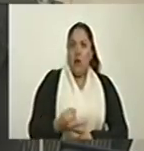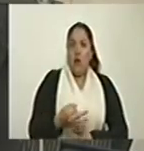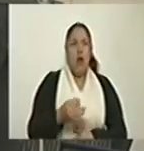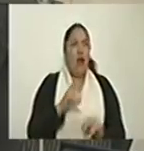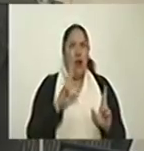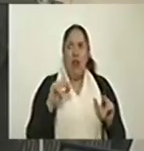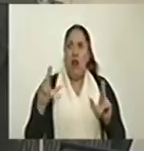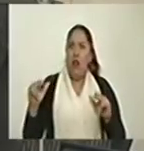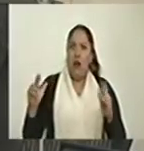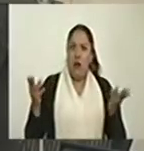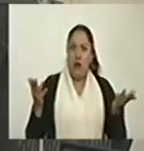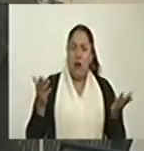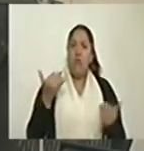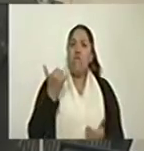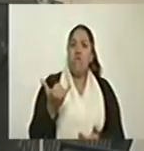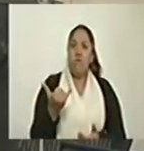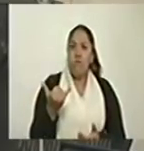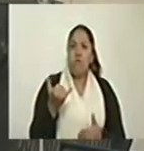¿Dónde hay coca?